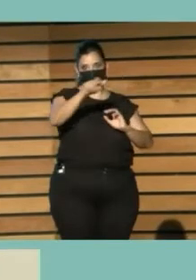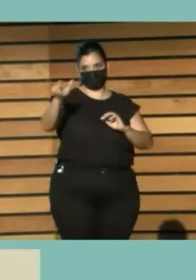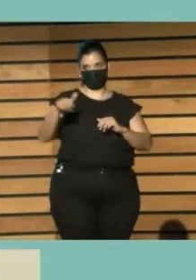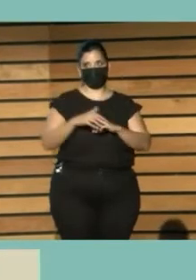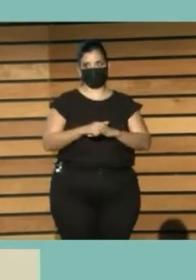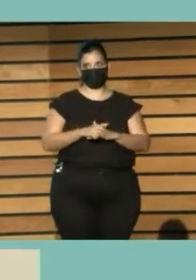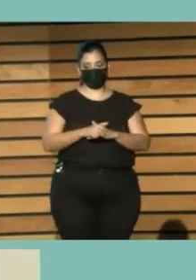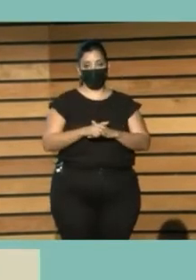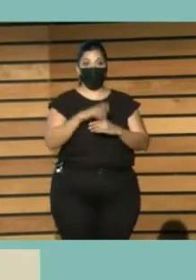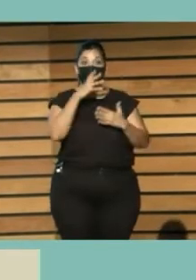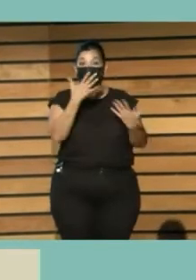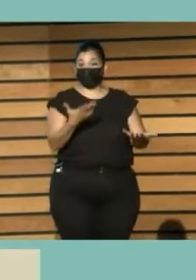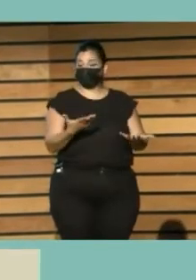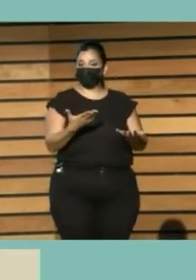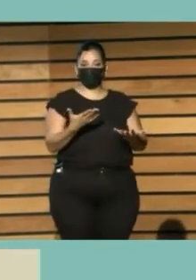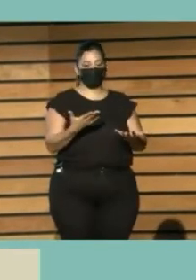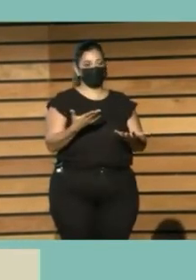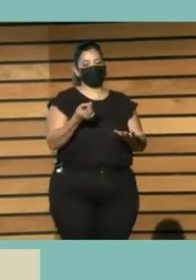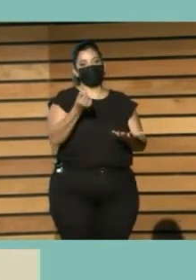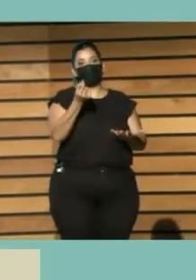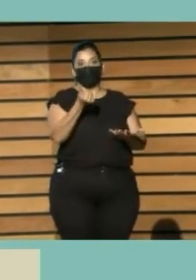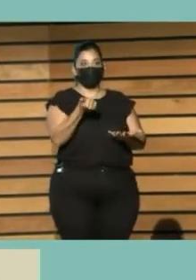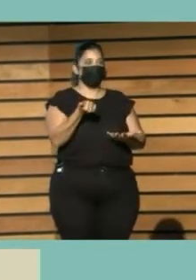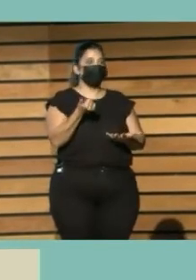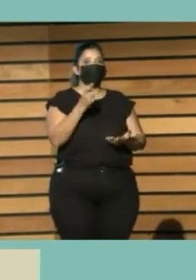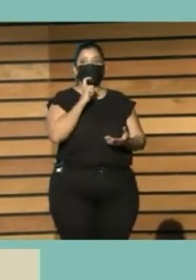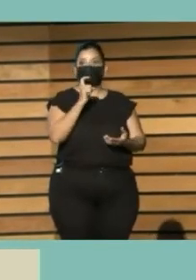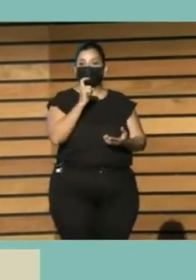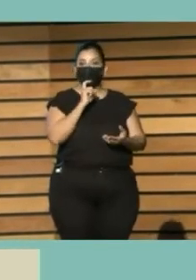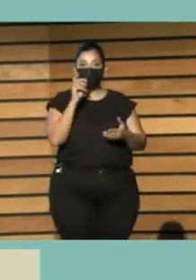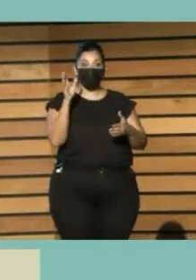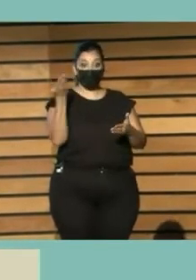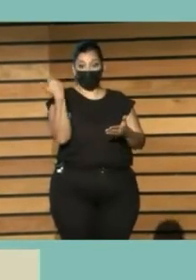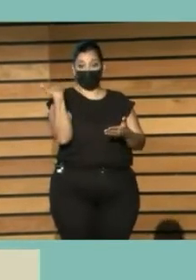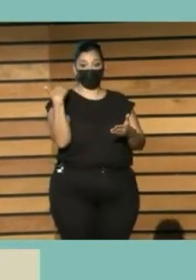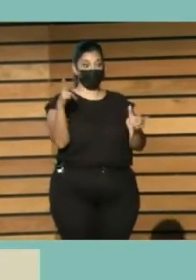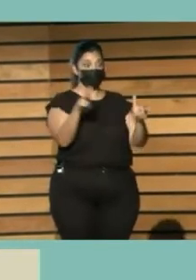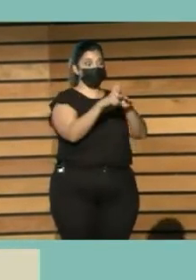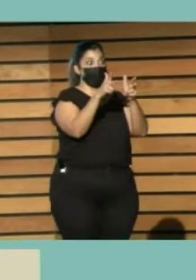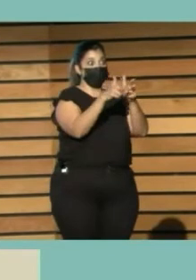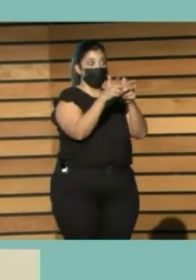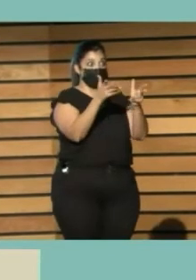Ya es un desafío Cambiar el enfoque De algo A lo que nos hemos Habituado